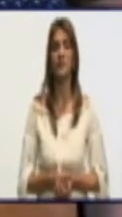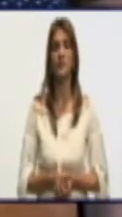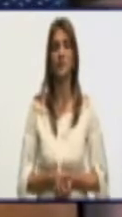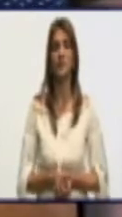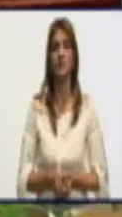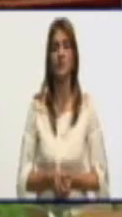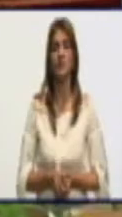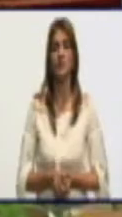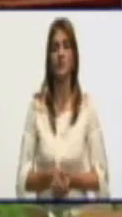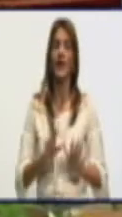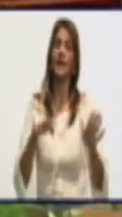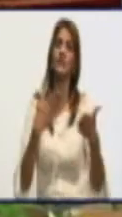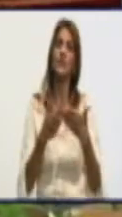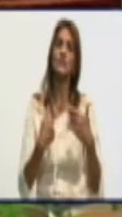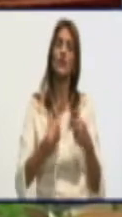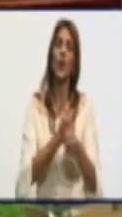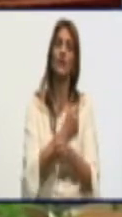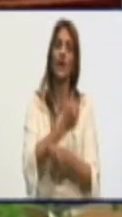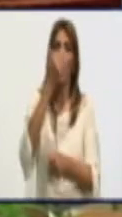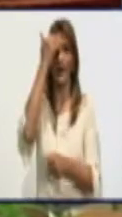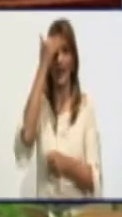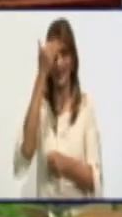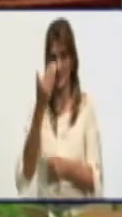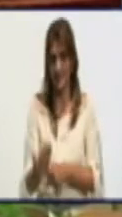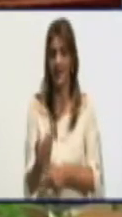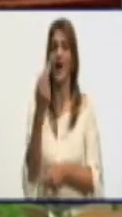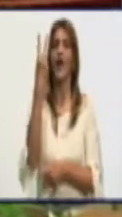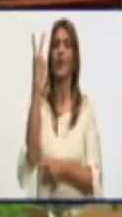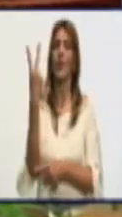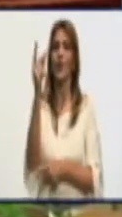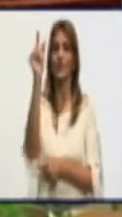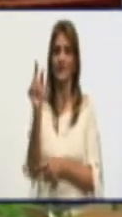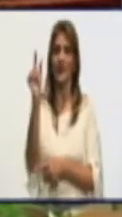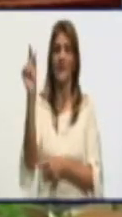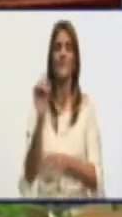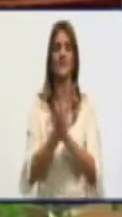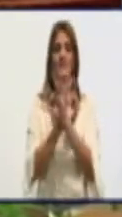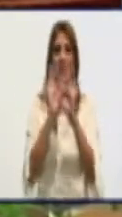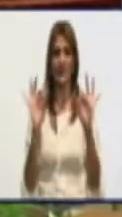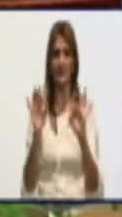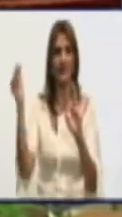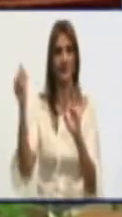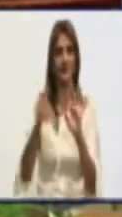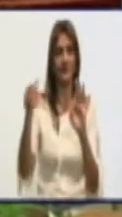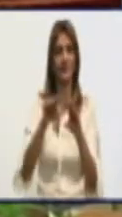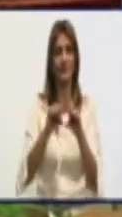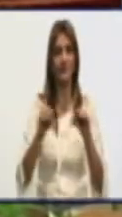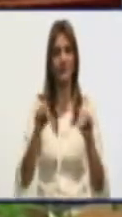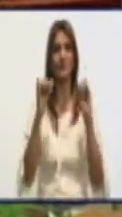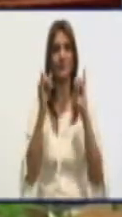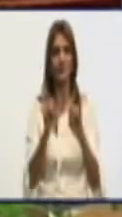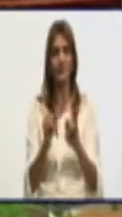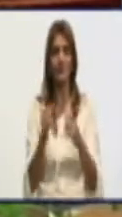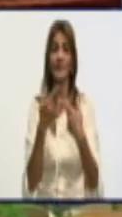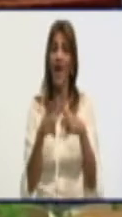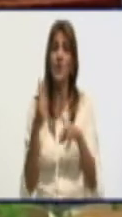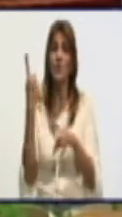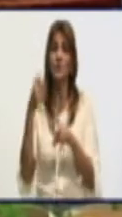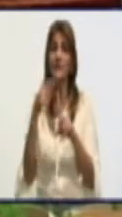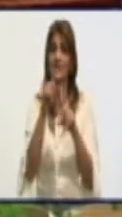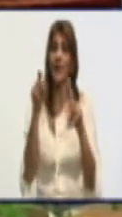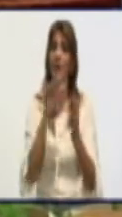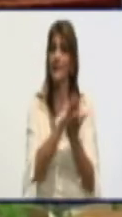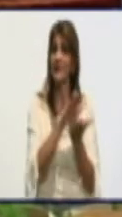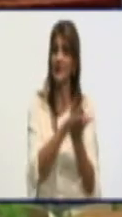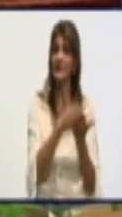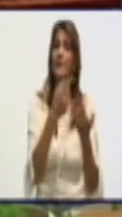Yo quiero agradecer la presencia de Jovinel y de Arnel aquí en el programa y nos va a quedar un tema pendiente, pero como la alimentaria